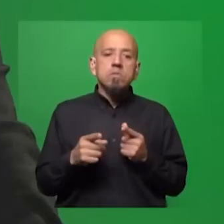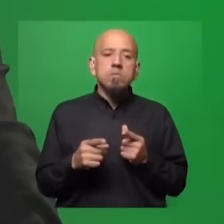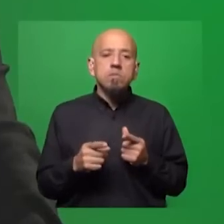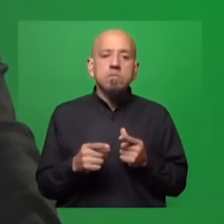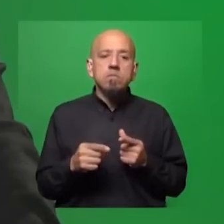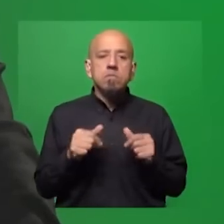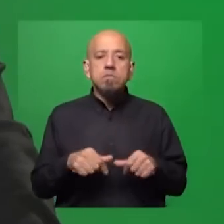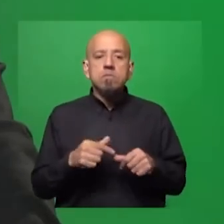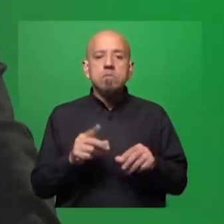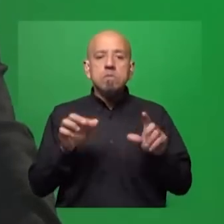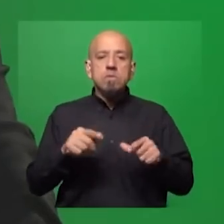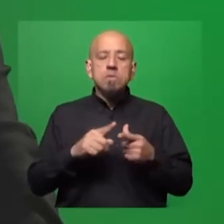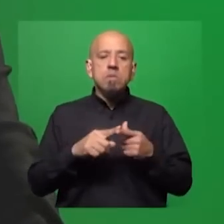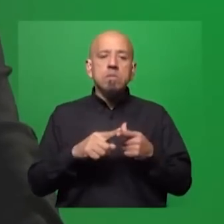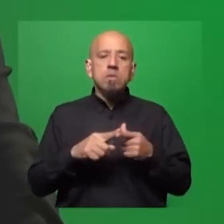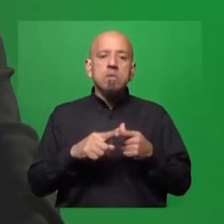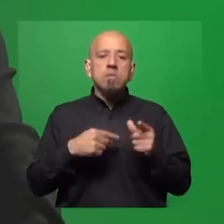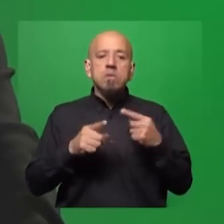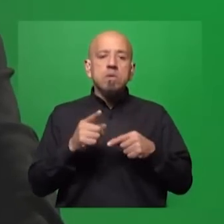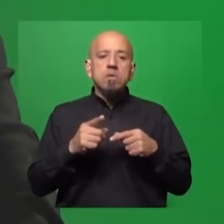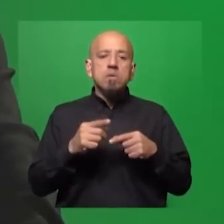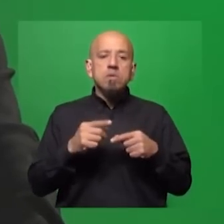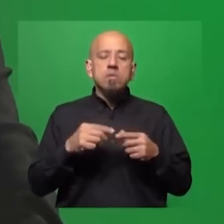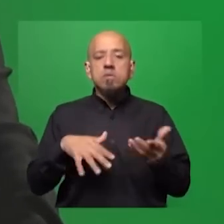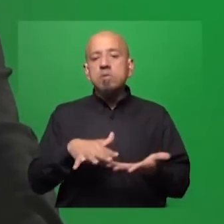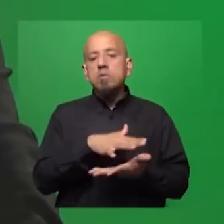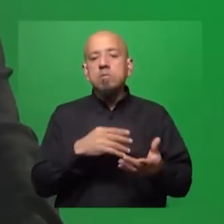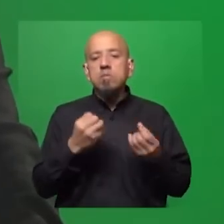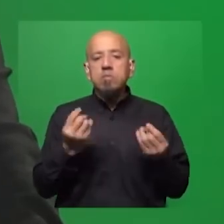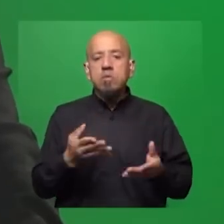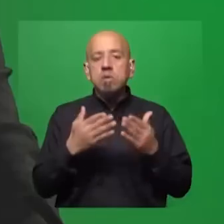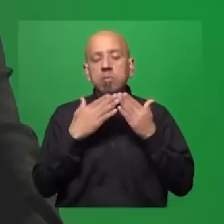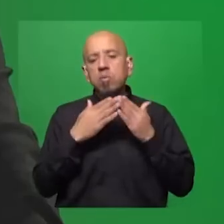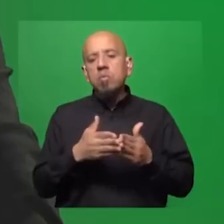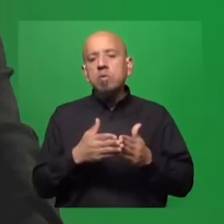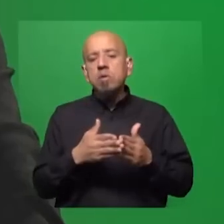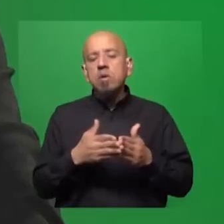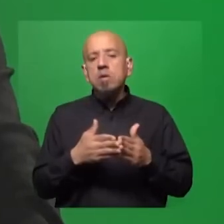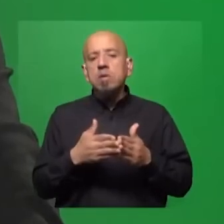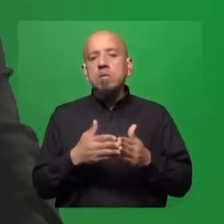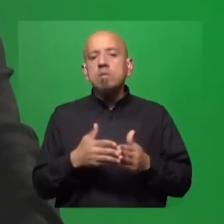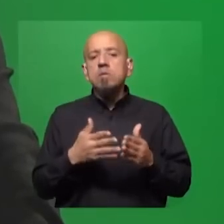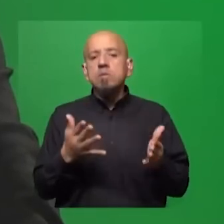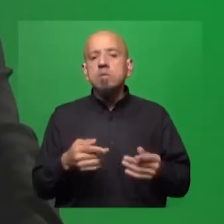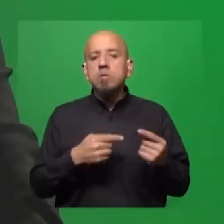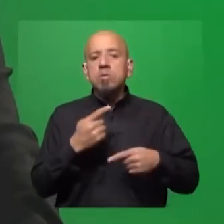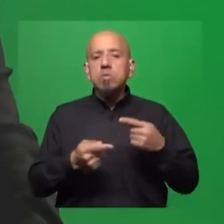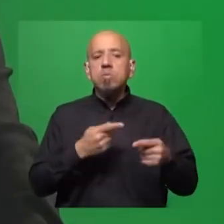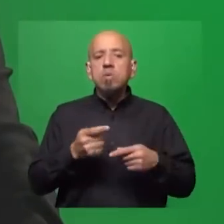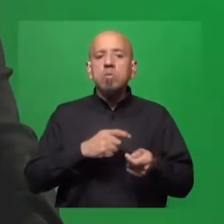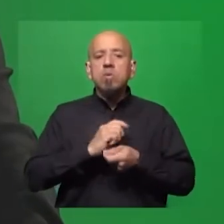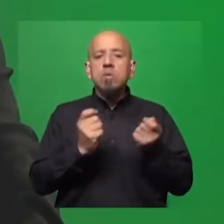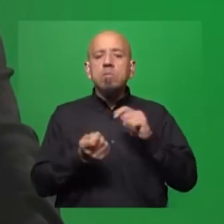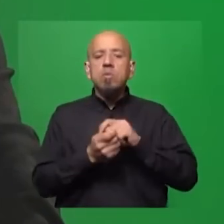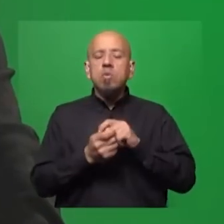hasta de agenda bilateral, pero lo es para la región, porque la pregunta que va a hacerse es ¿se continúa con un cambio de ciclo